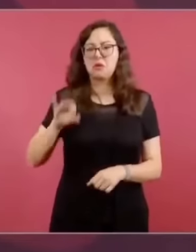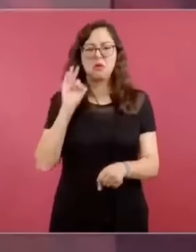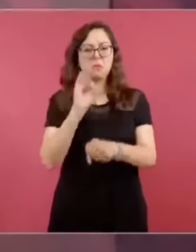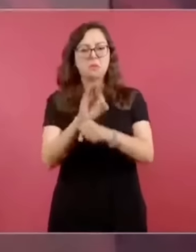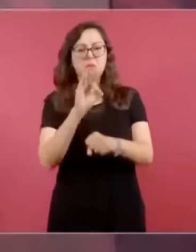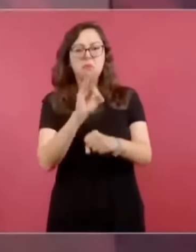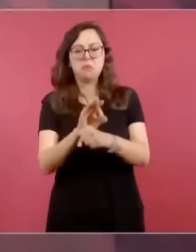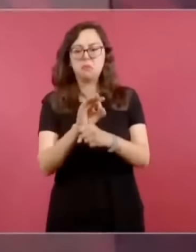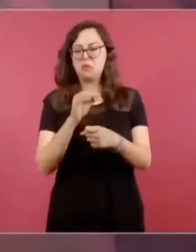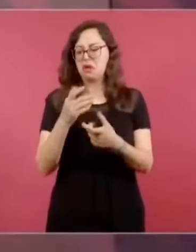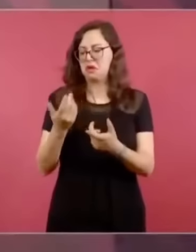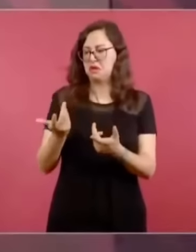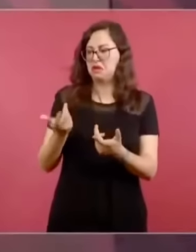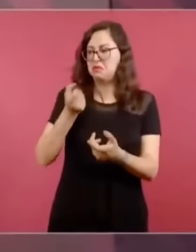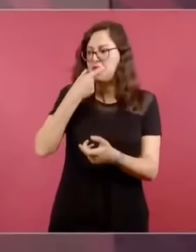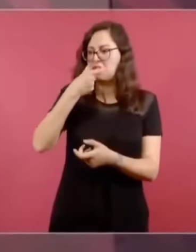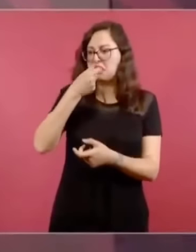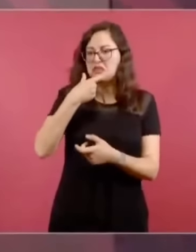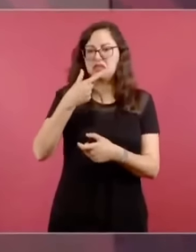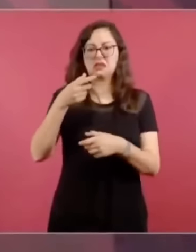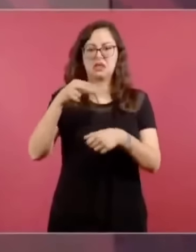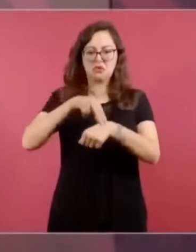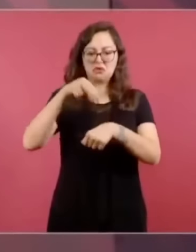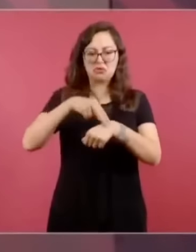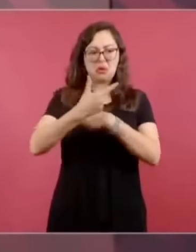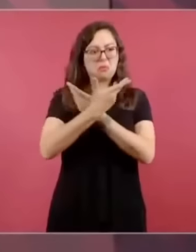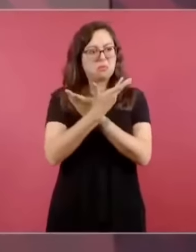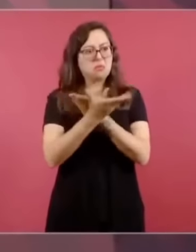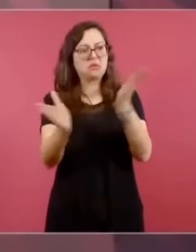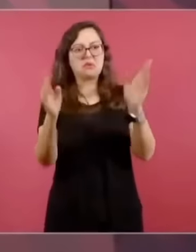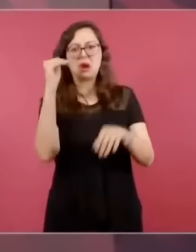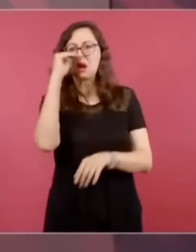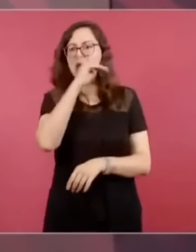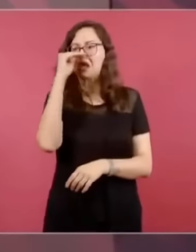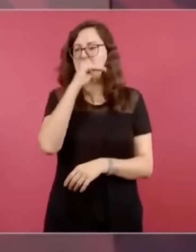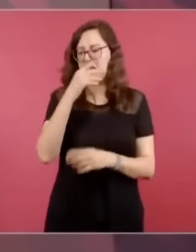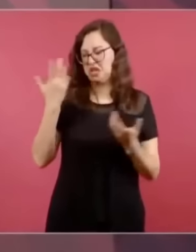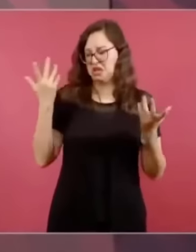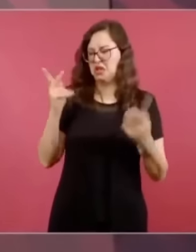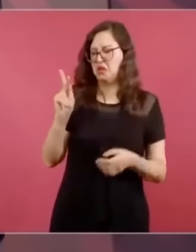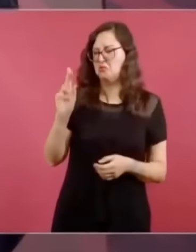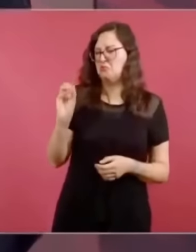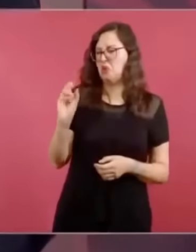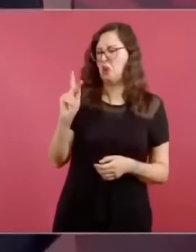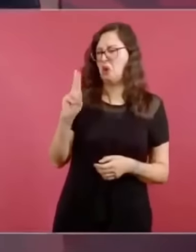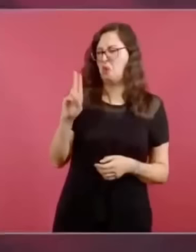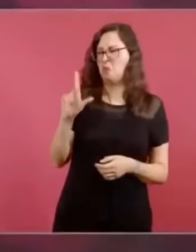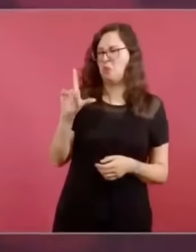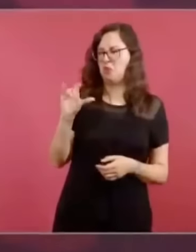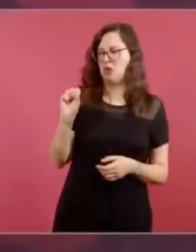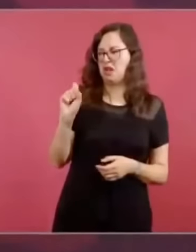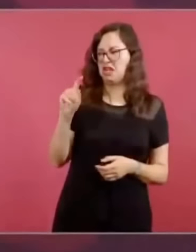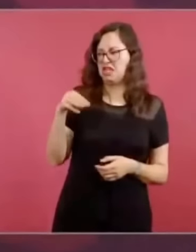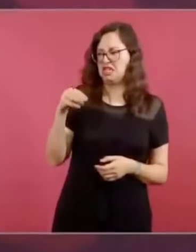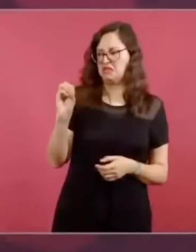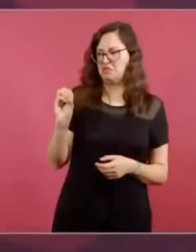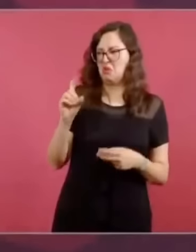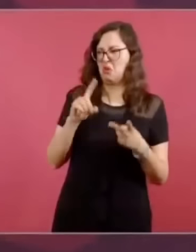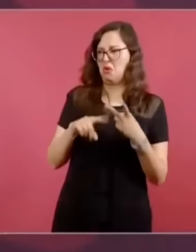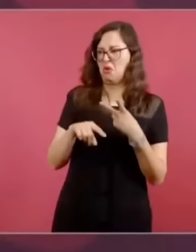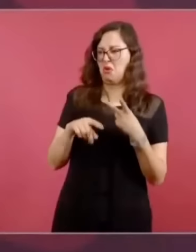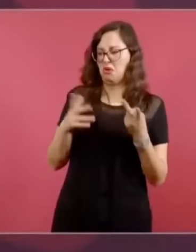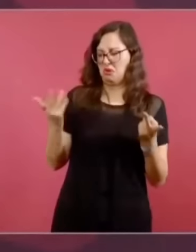que hay files Ellos son de la idea